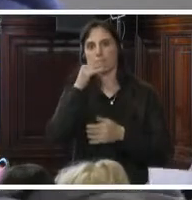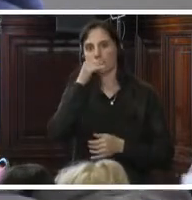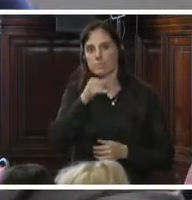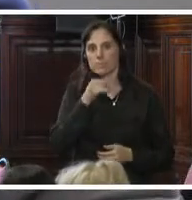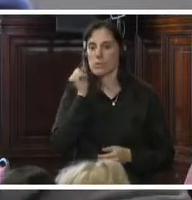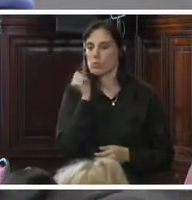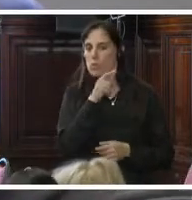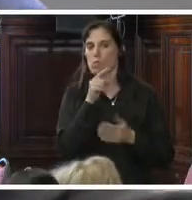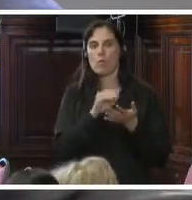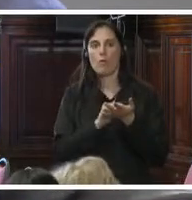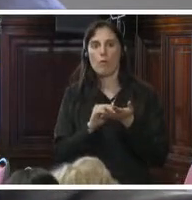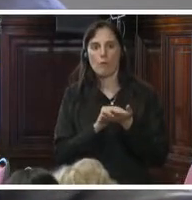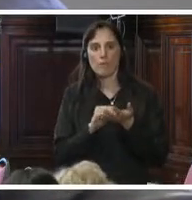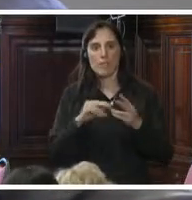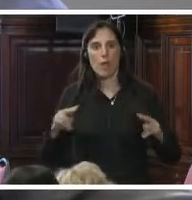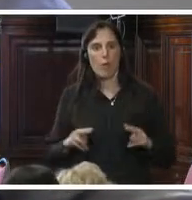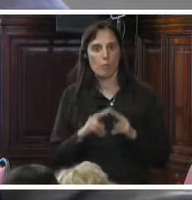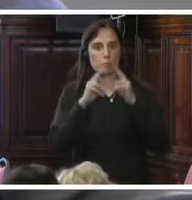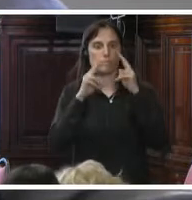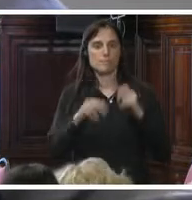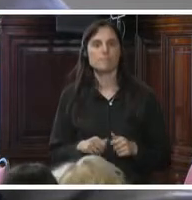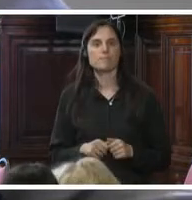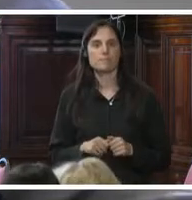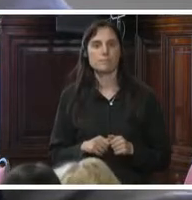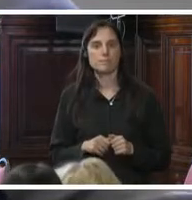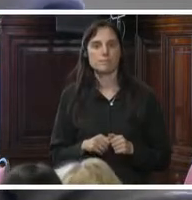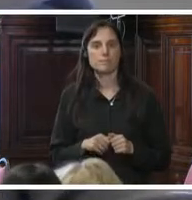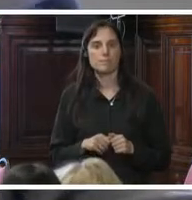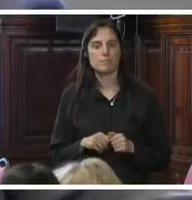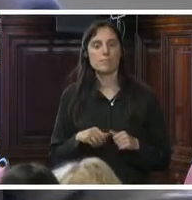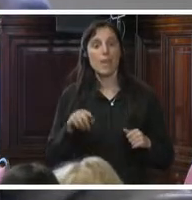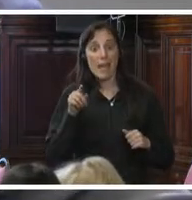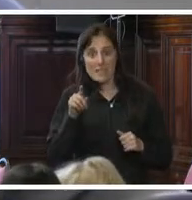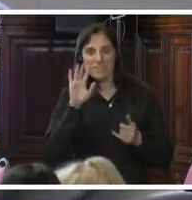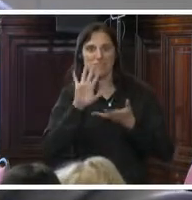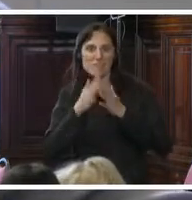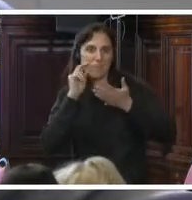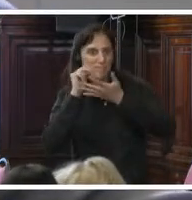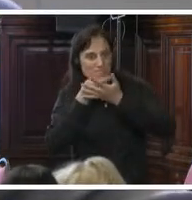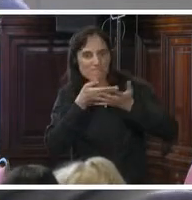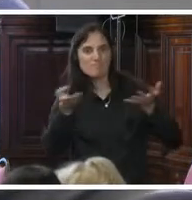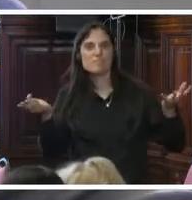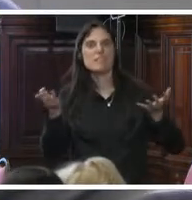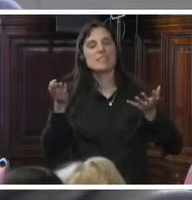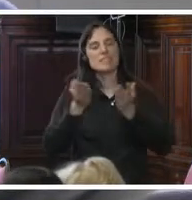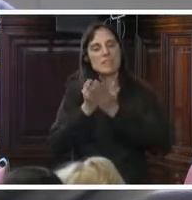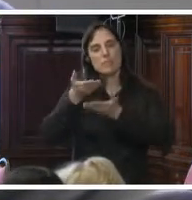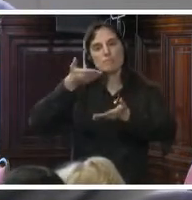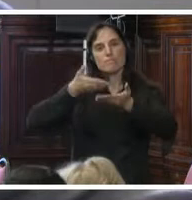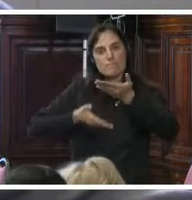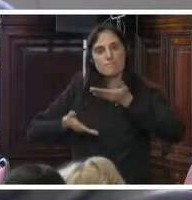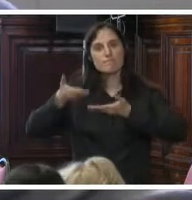de su oficina de las Naciones Unidas. Esto demuestra que trabajamos en colaboración